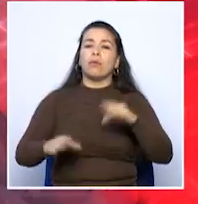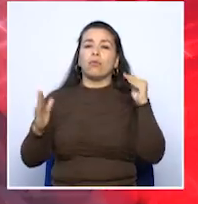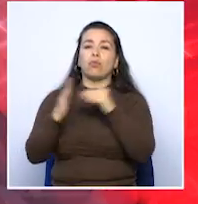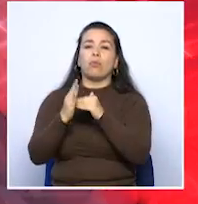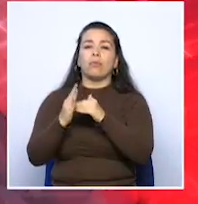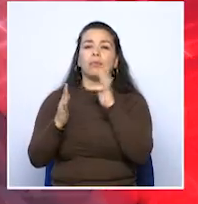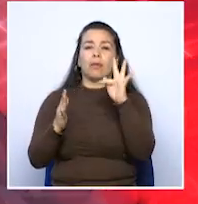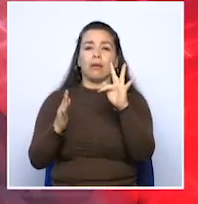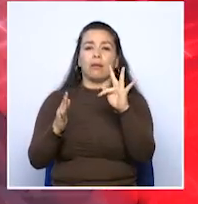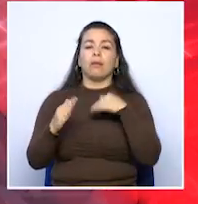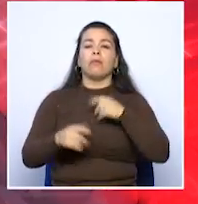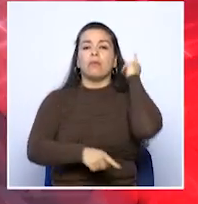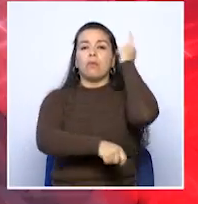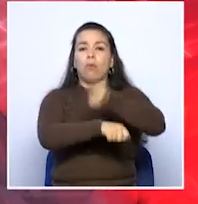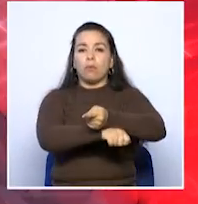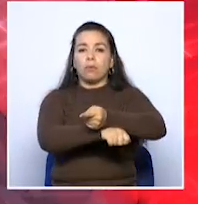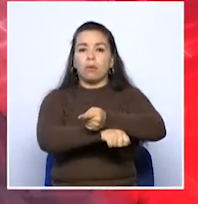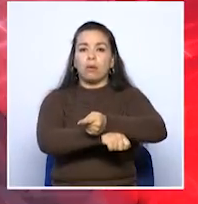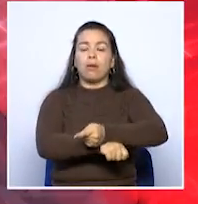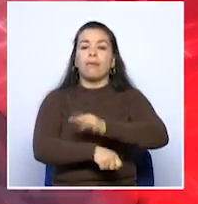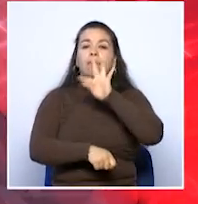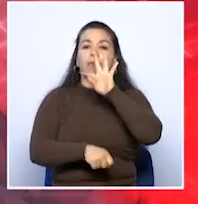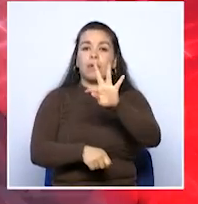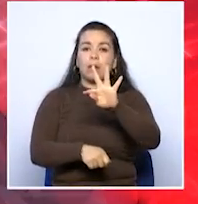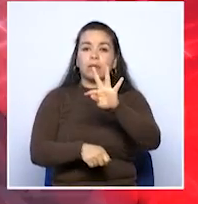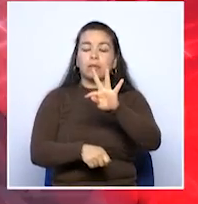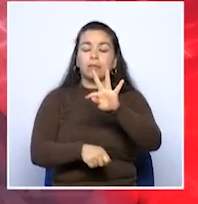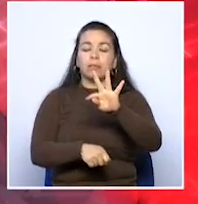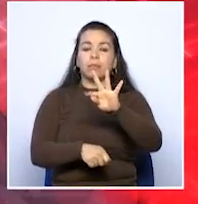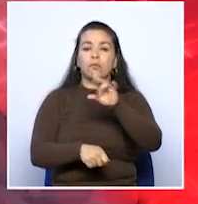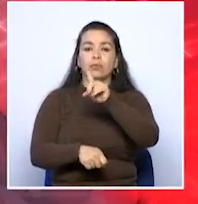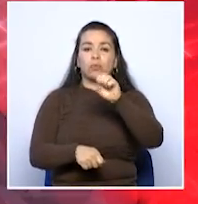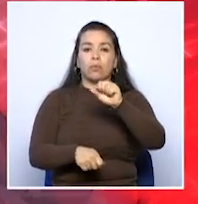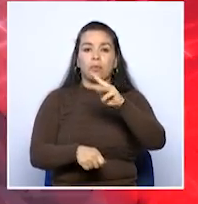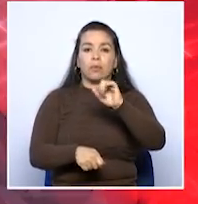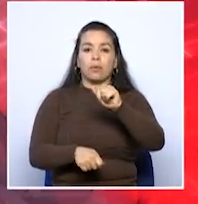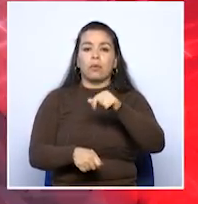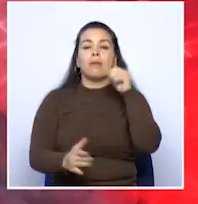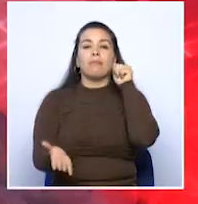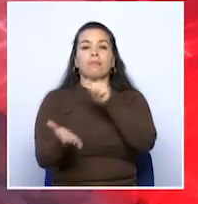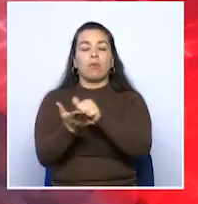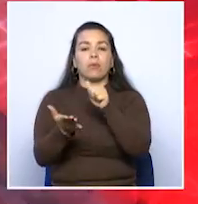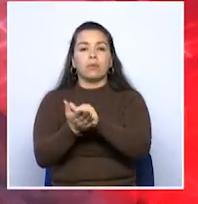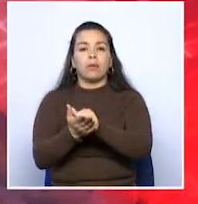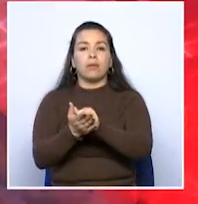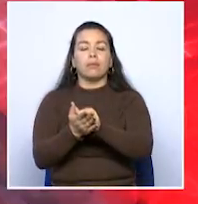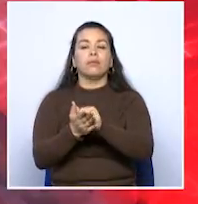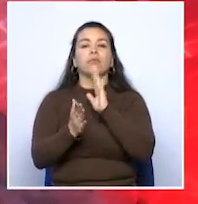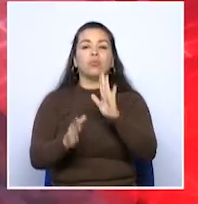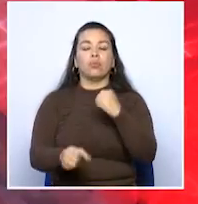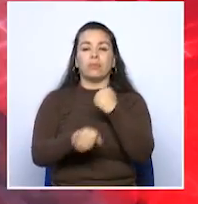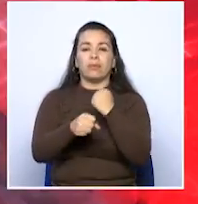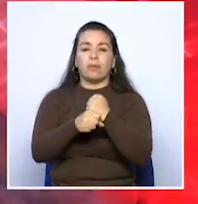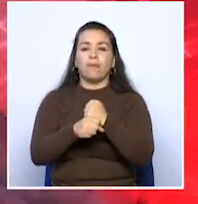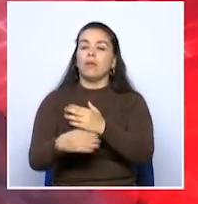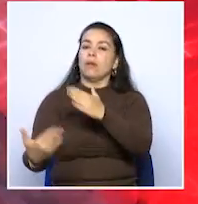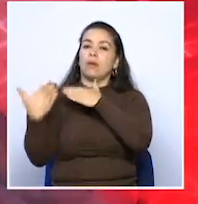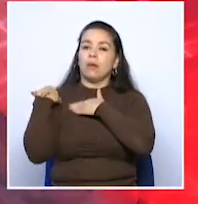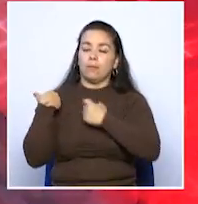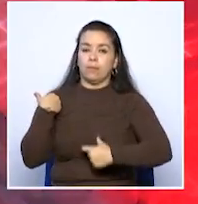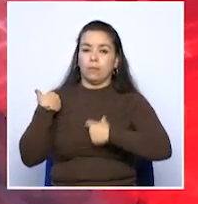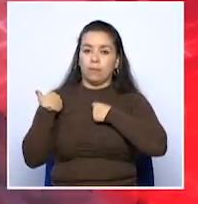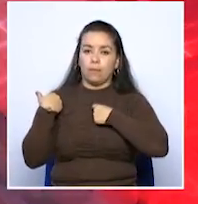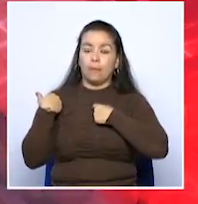se logró que un juez ordenara a más de tres aseguradoras expedir las pólizas extracontractuales de responsabilidad civil,